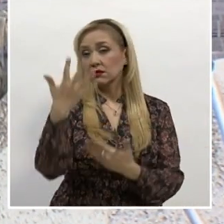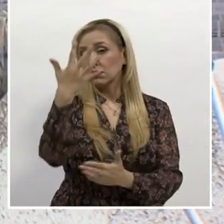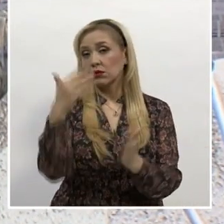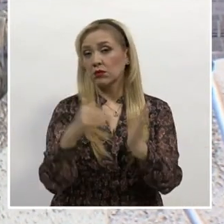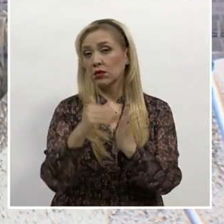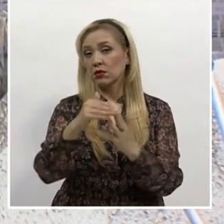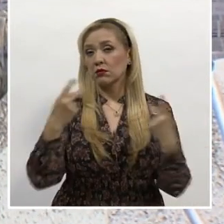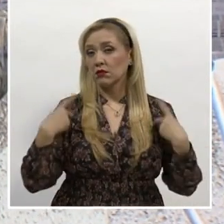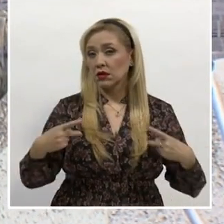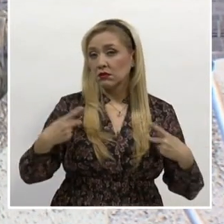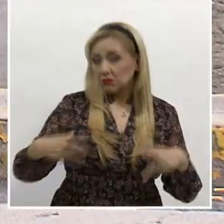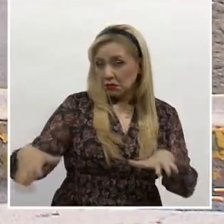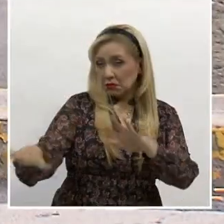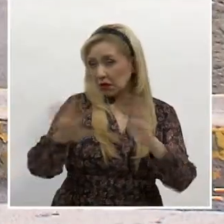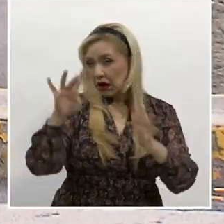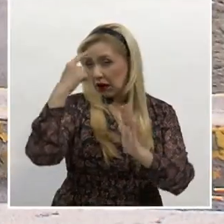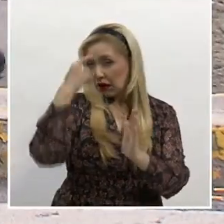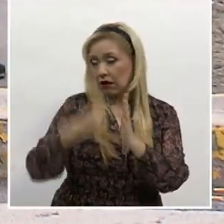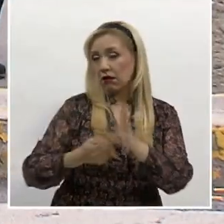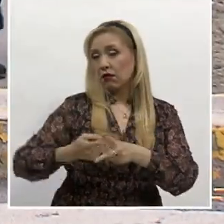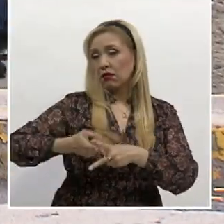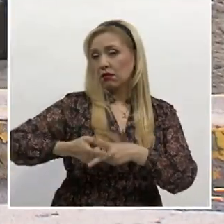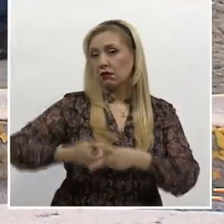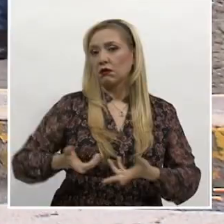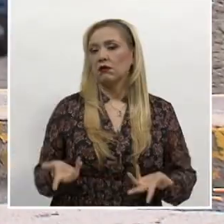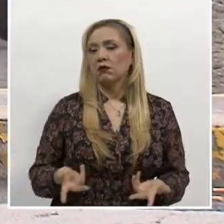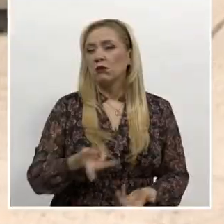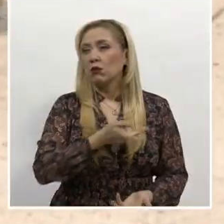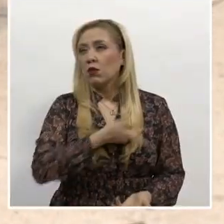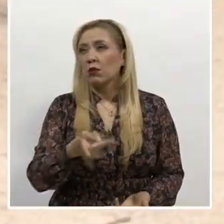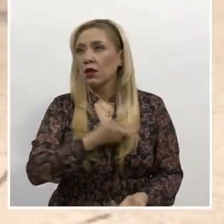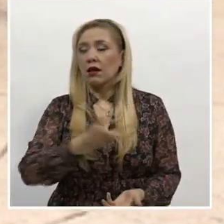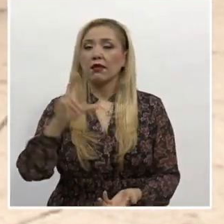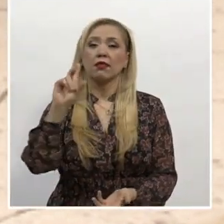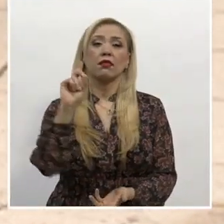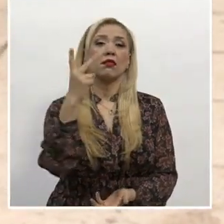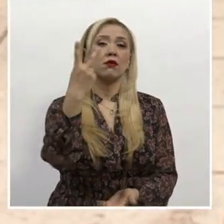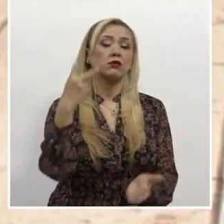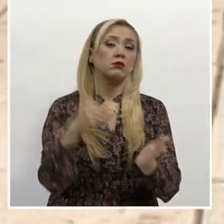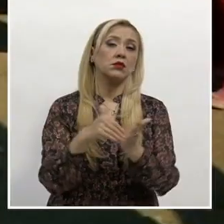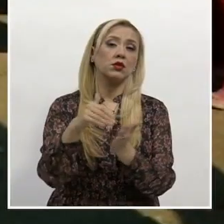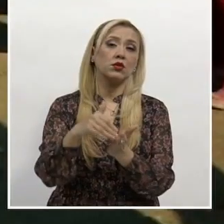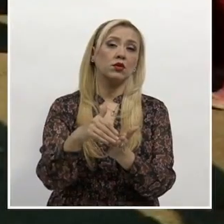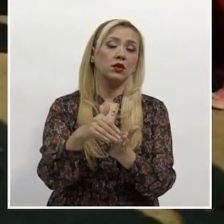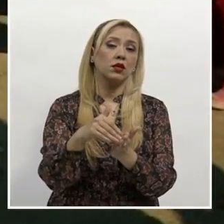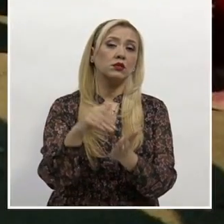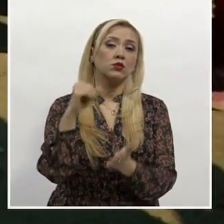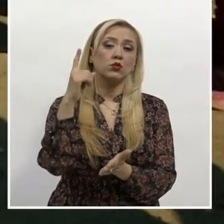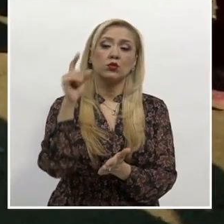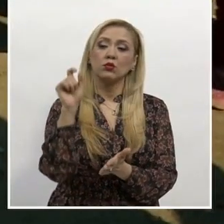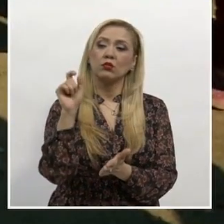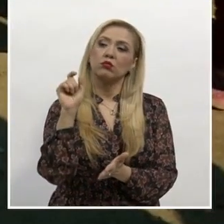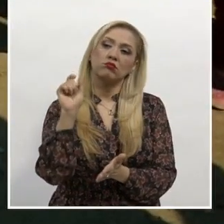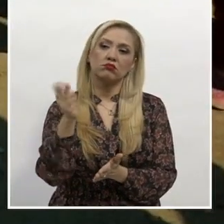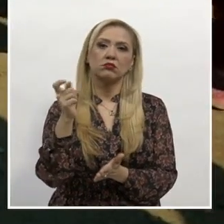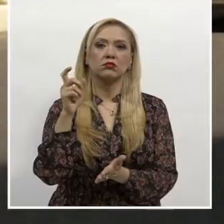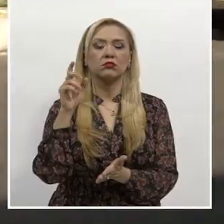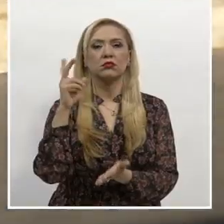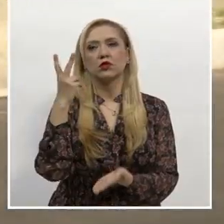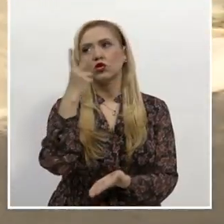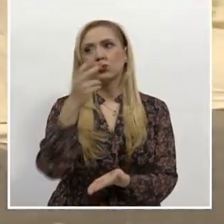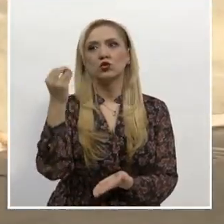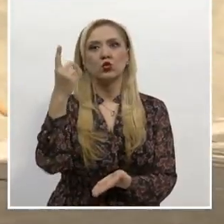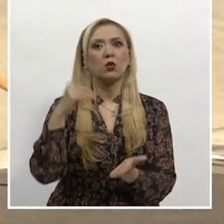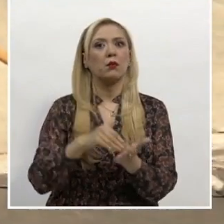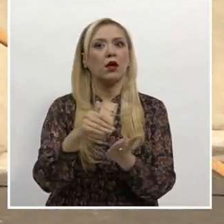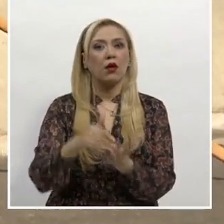personas en esta situación, con lo que la población en pobreza asciende al 32.1%, el equivalente a 201 millones, y